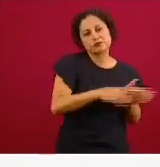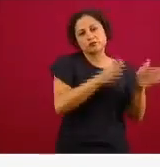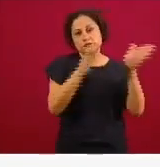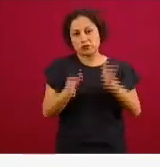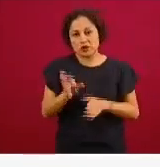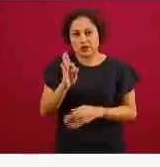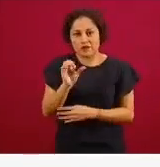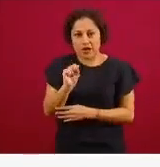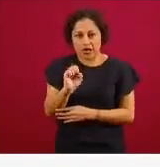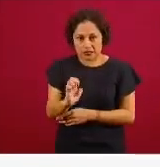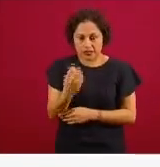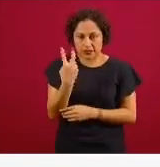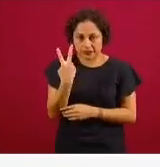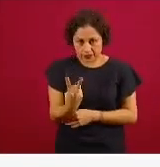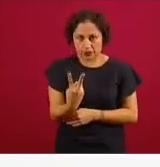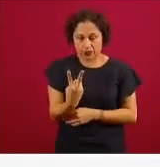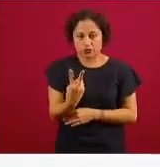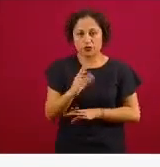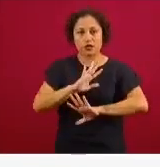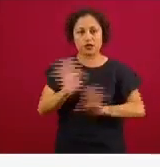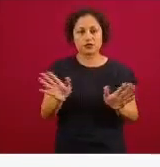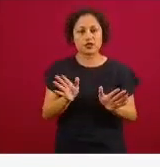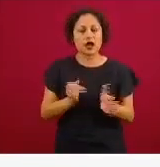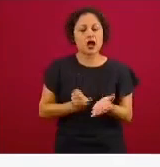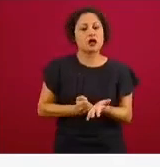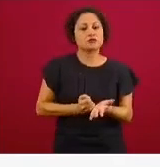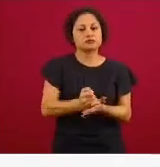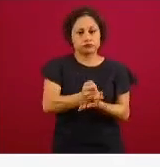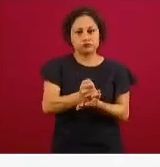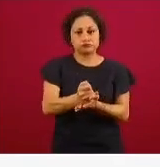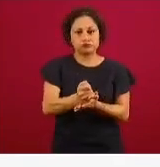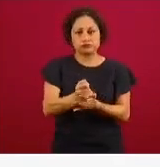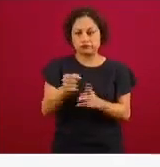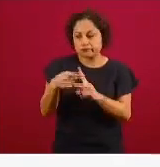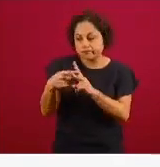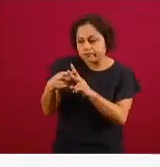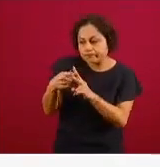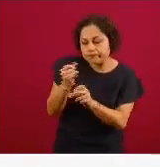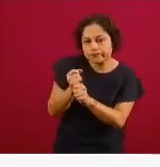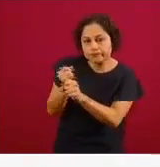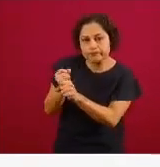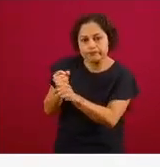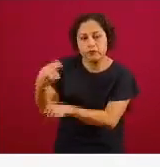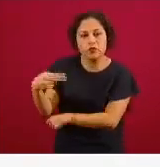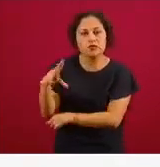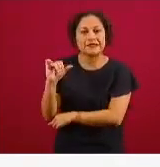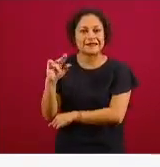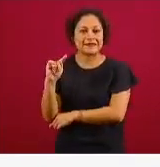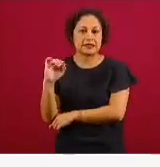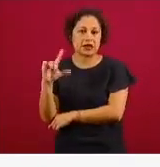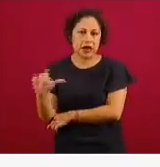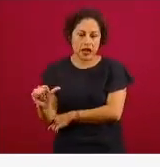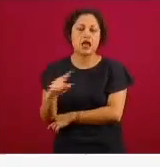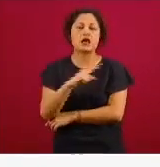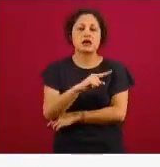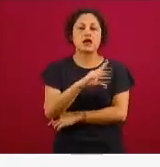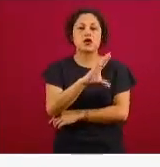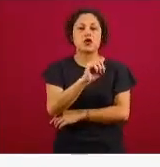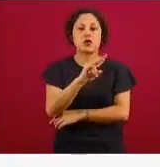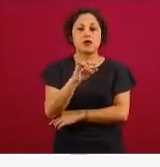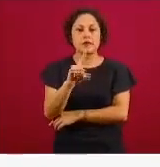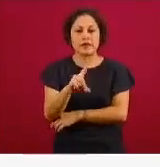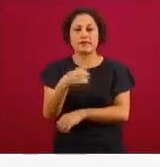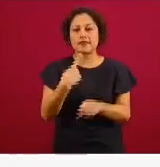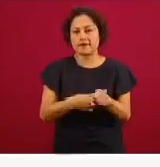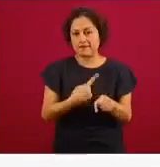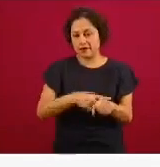previsto se activó el sistema de vigilancia centinela y COVID se incorporó a los 14 virus respiratorios